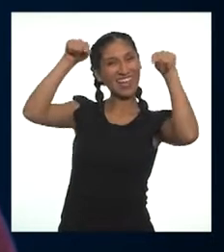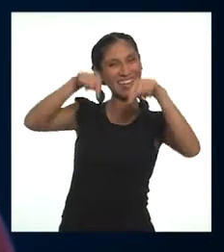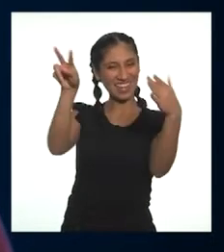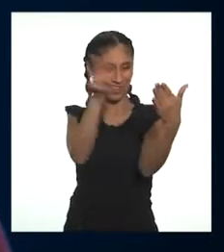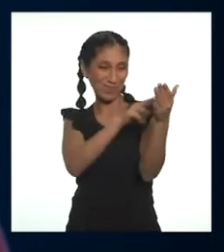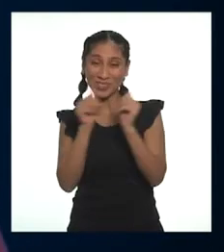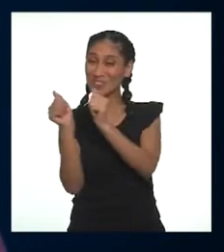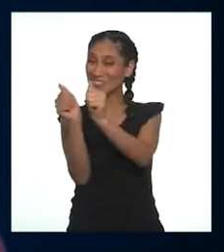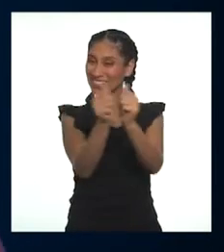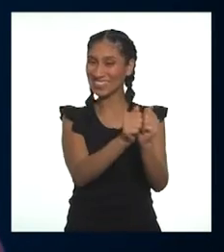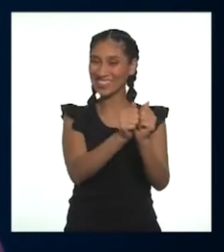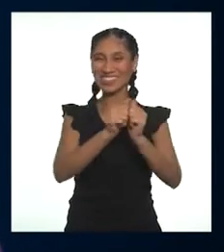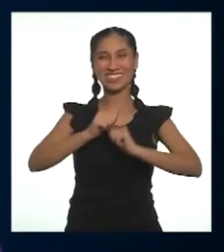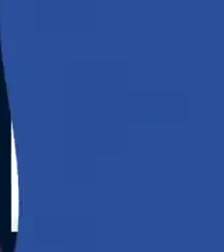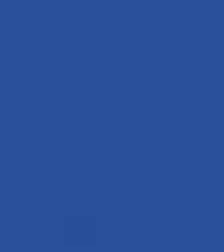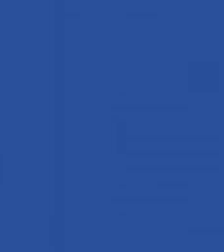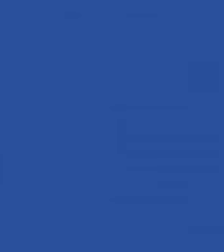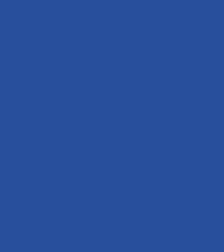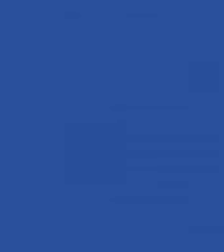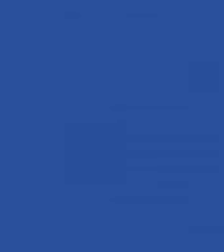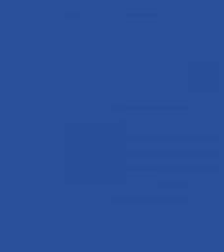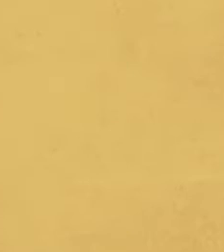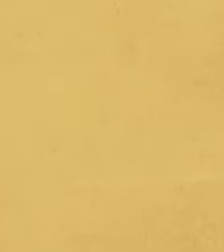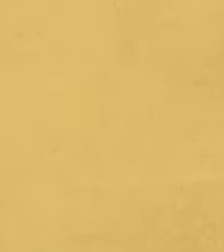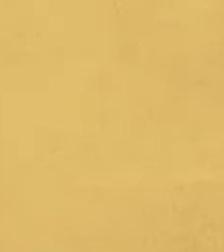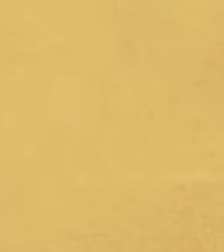semana aquí en Leemos Juntos.